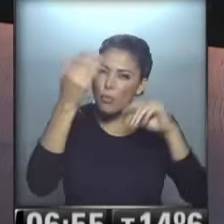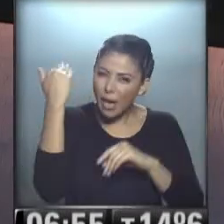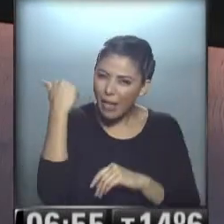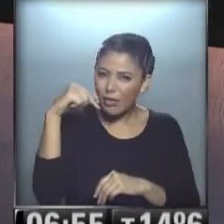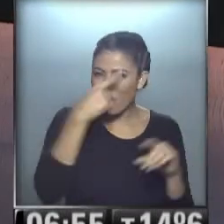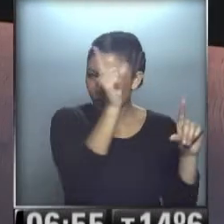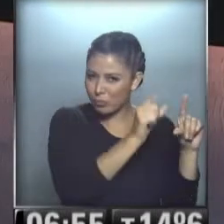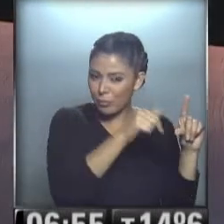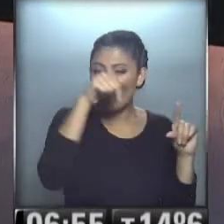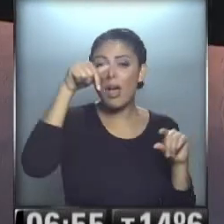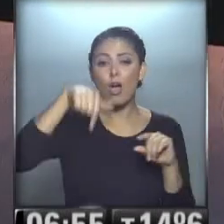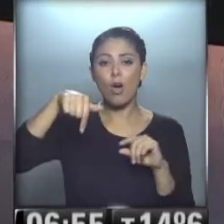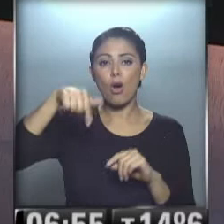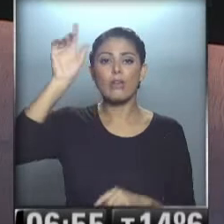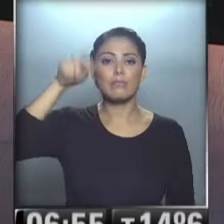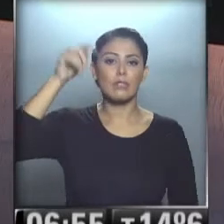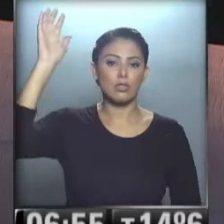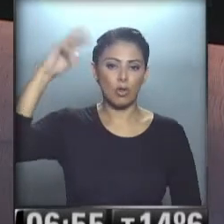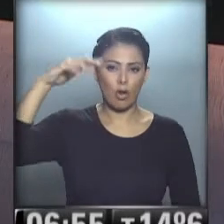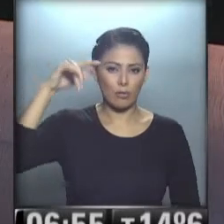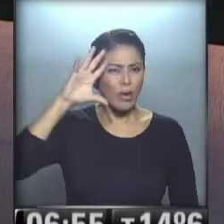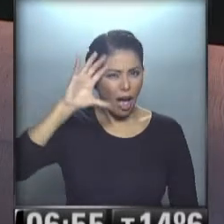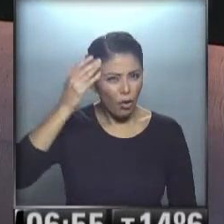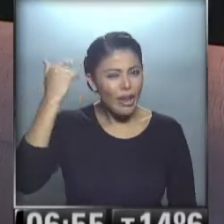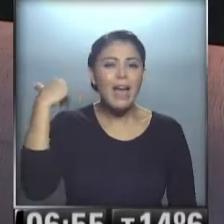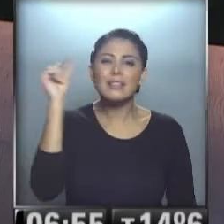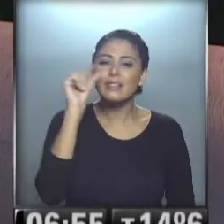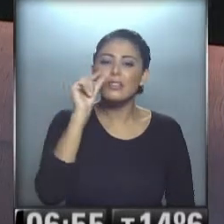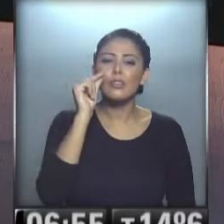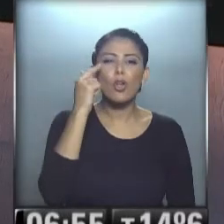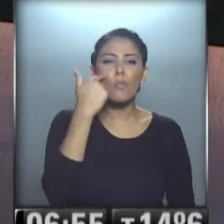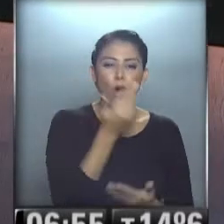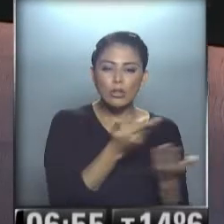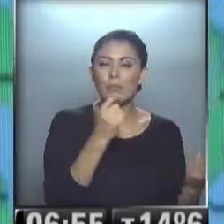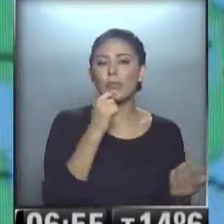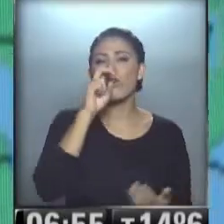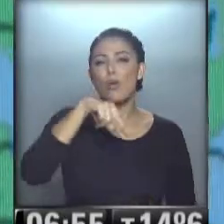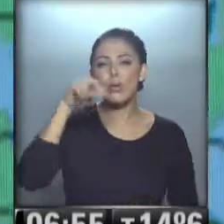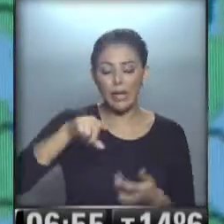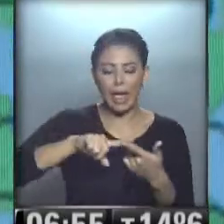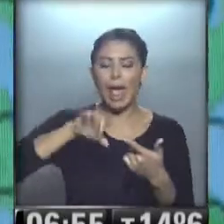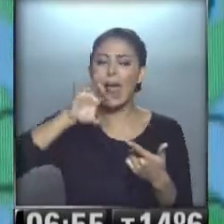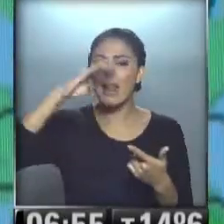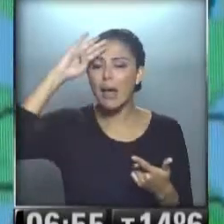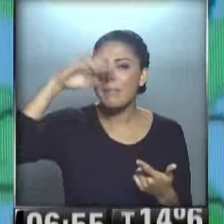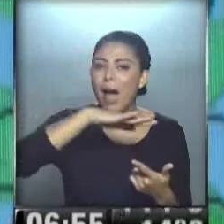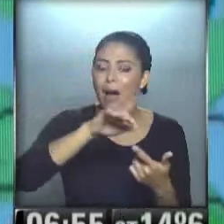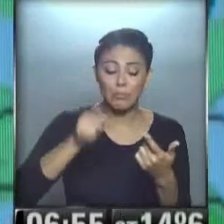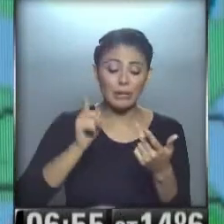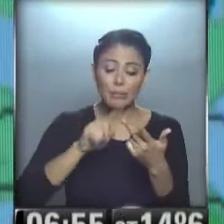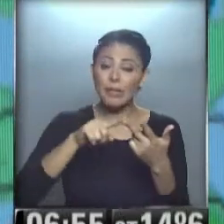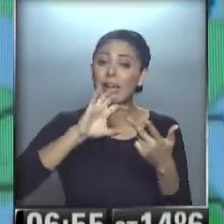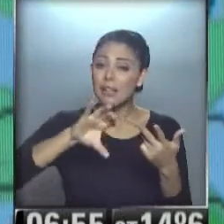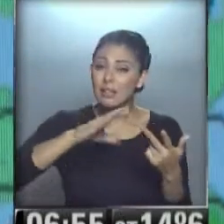originar hoy... ...estas lluvias... ...se acuerdan que recién terminamos de ver aquí... ...por Neuquén, La Pampa... ...también Río Negro,